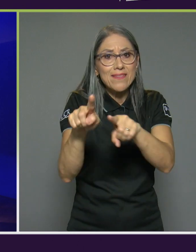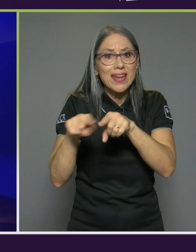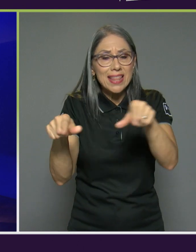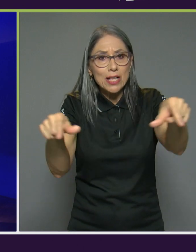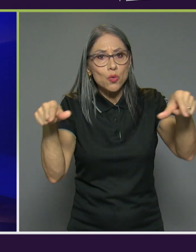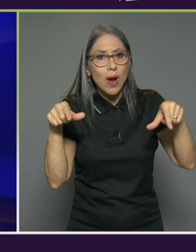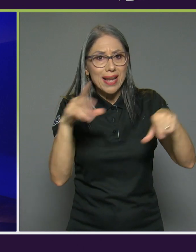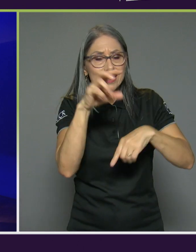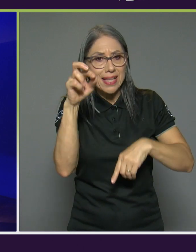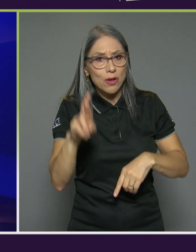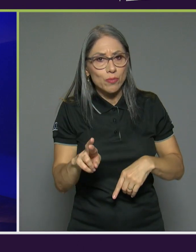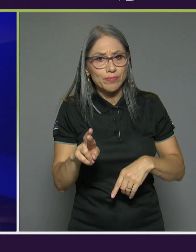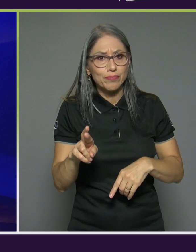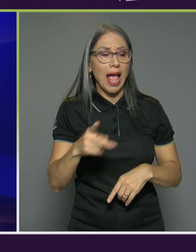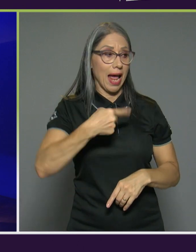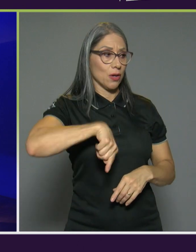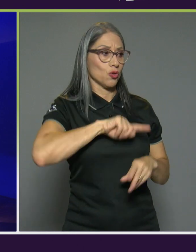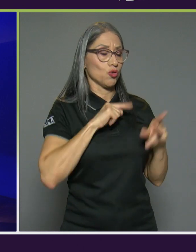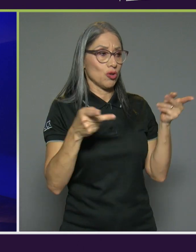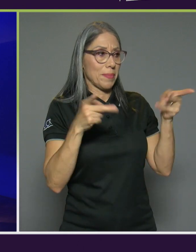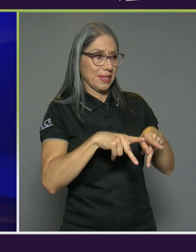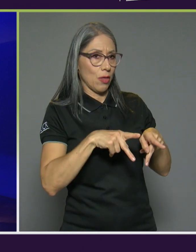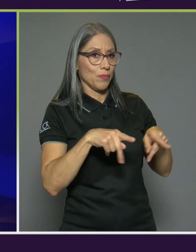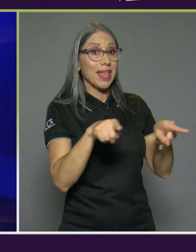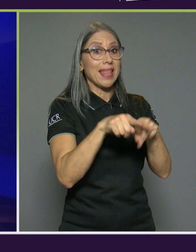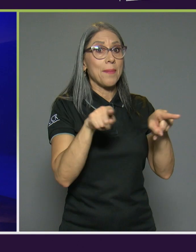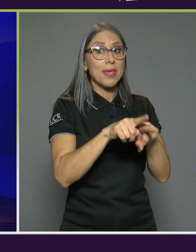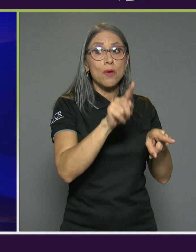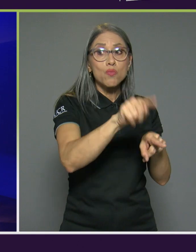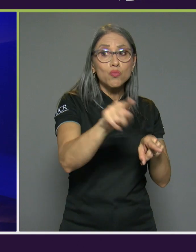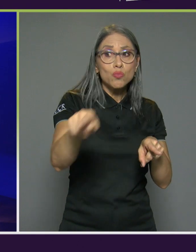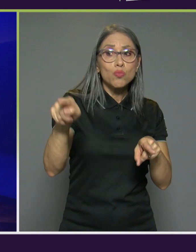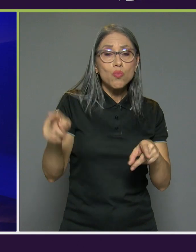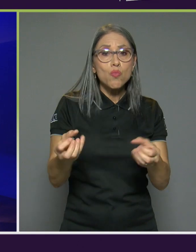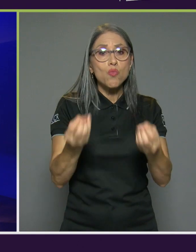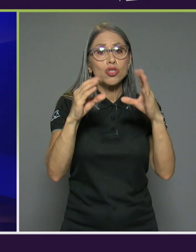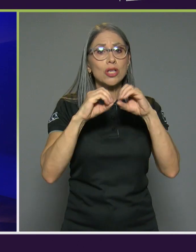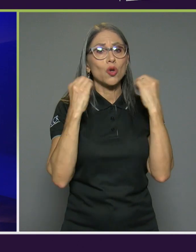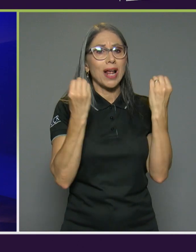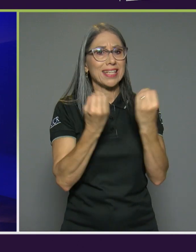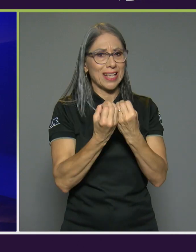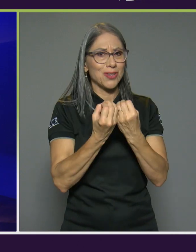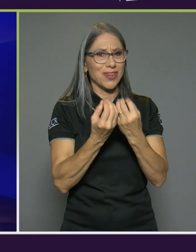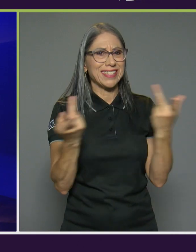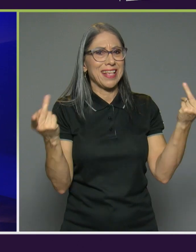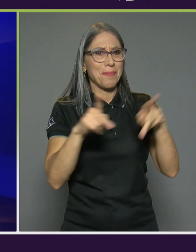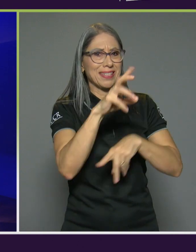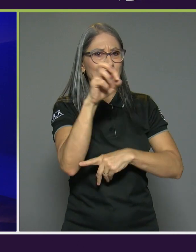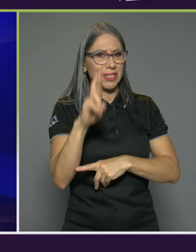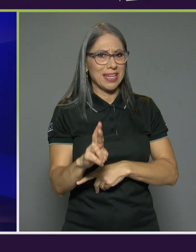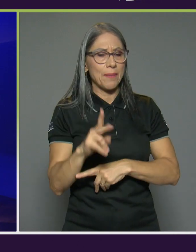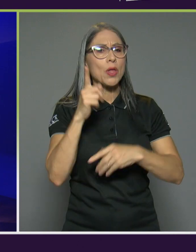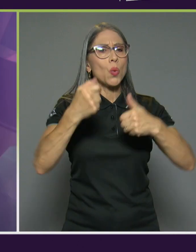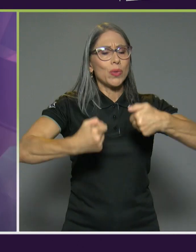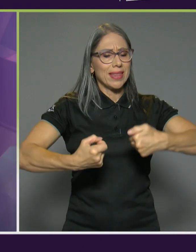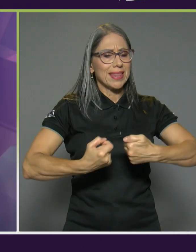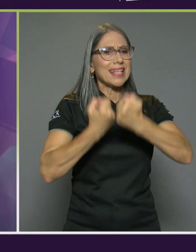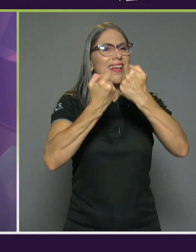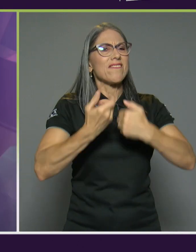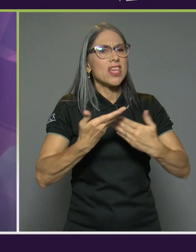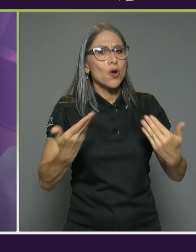y le sucede a mucha organización y en este país uno de los desafíos que tenemos es la participación social